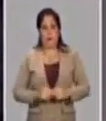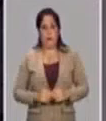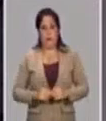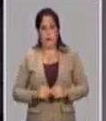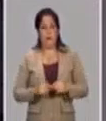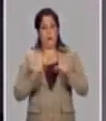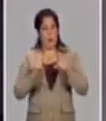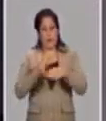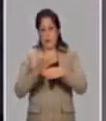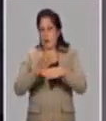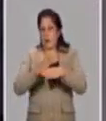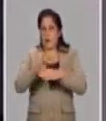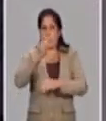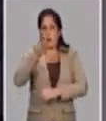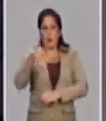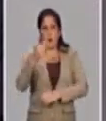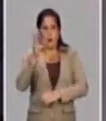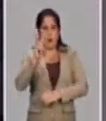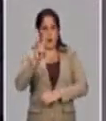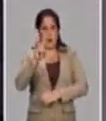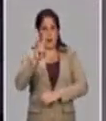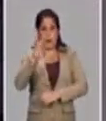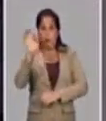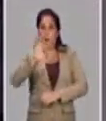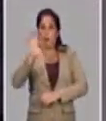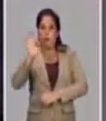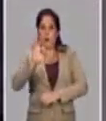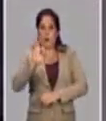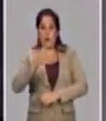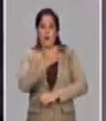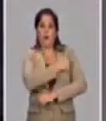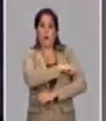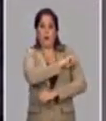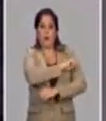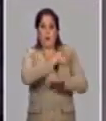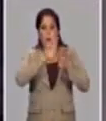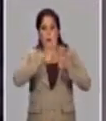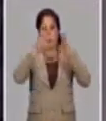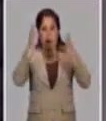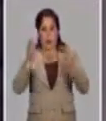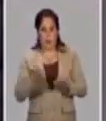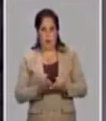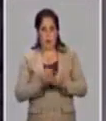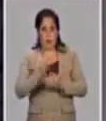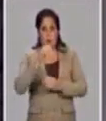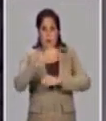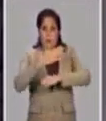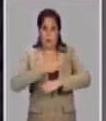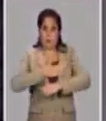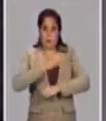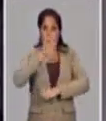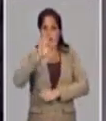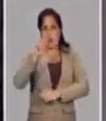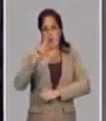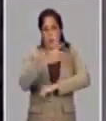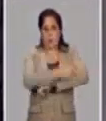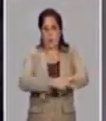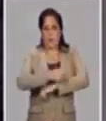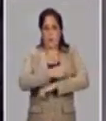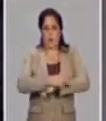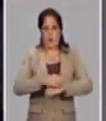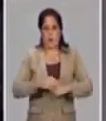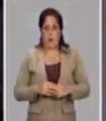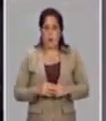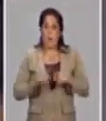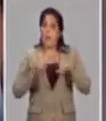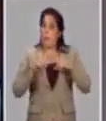sujetos, lo que representa un 2.13% de la población mundial en 81 países. En